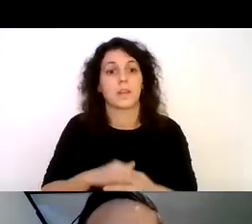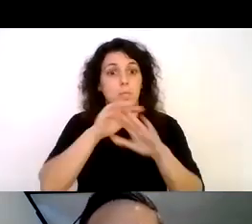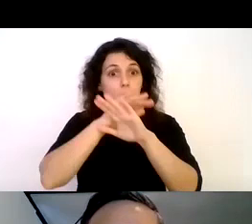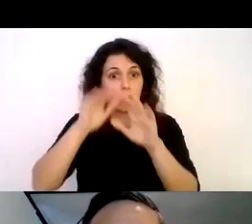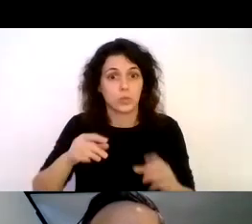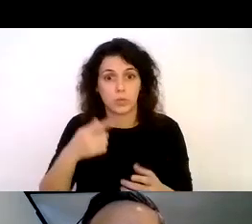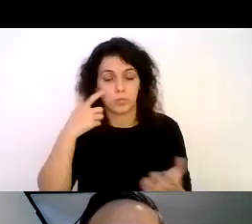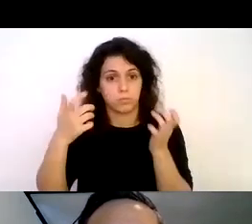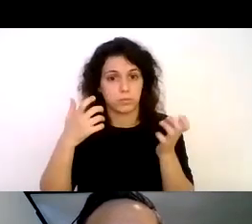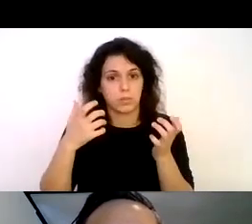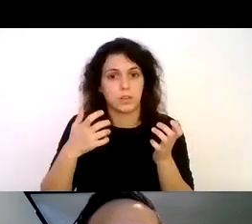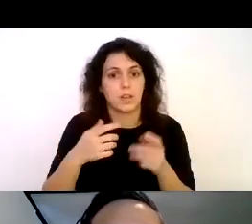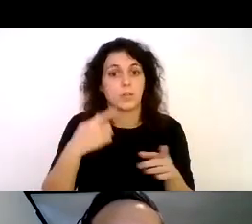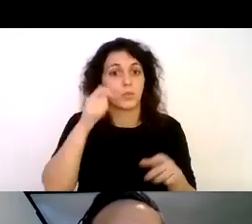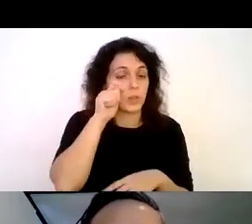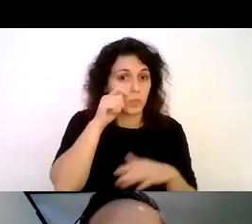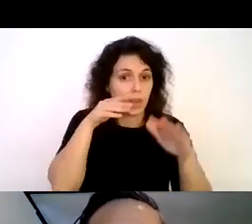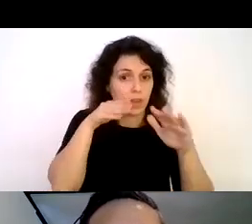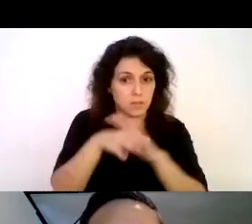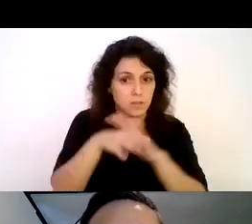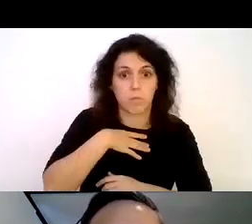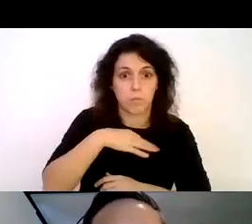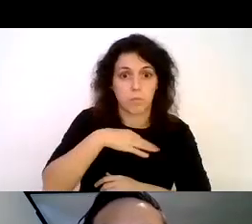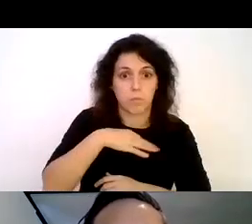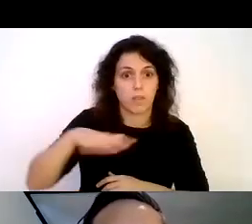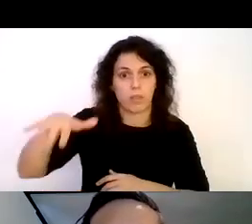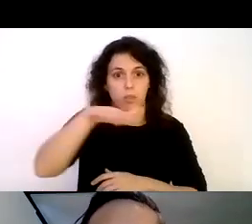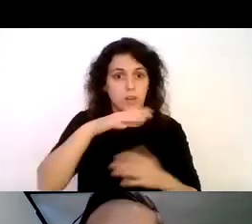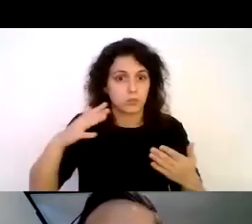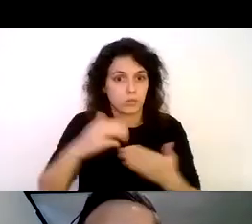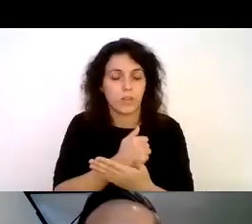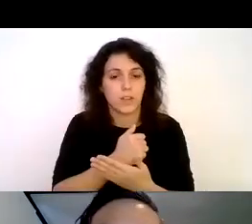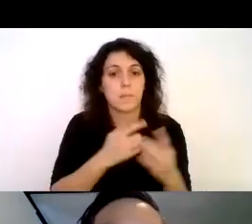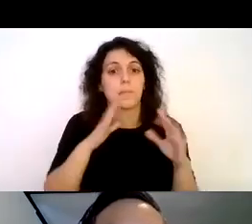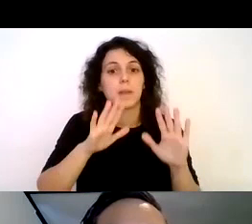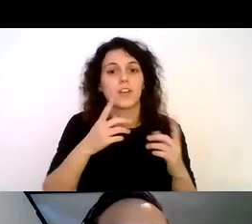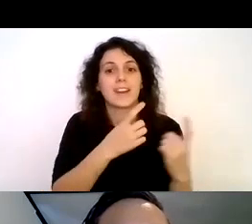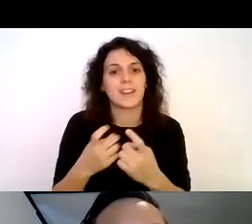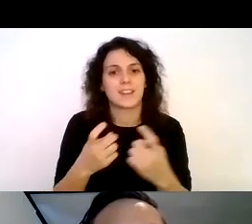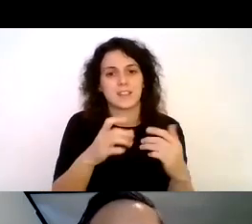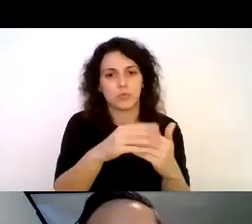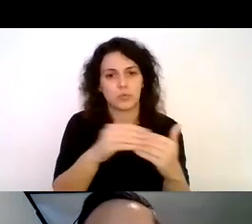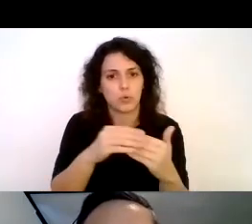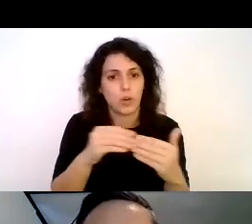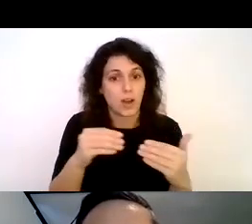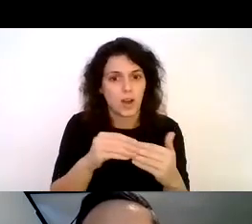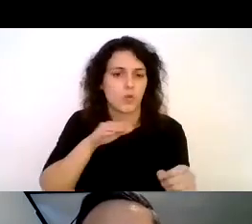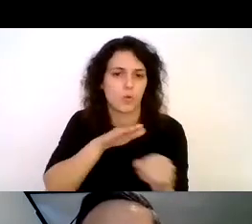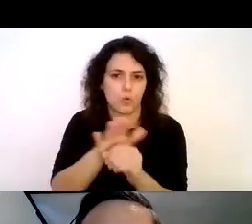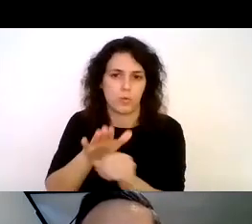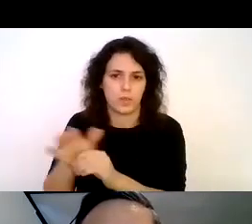si es posible desarrollar turismo accesible en cualquier parte siempre que se cubran las necesidades y requerimientos del usuario final